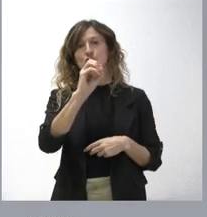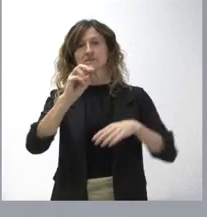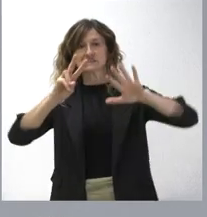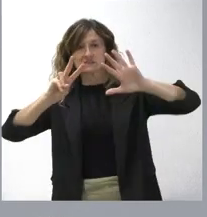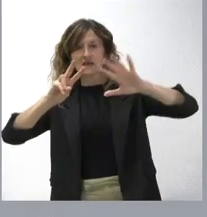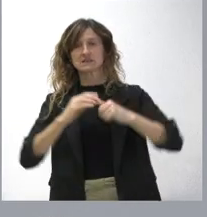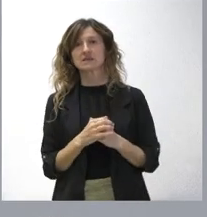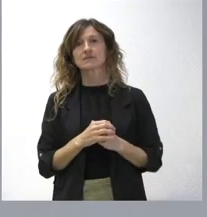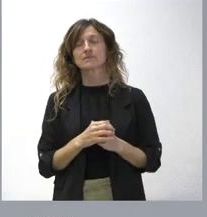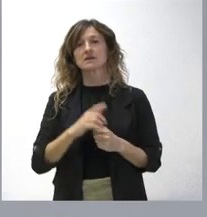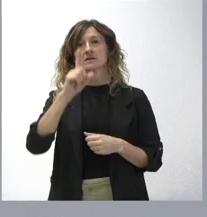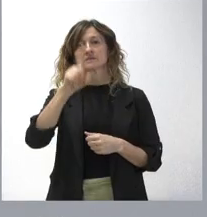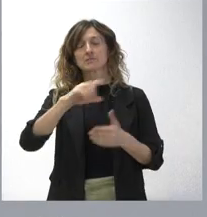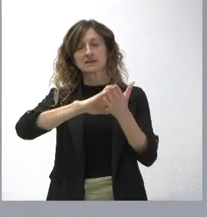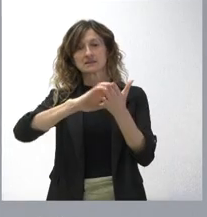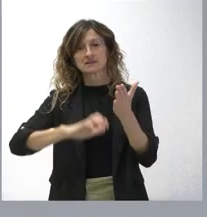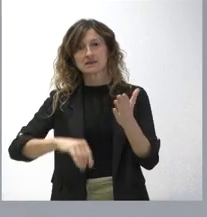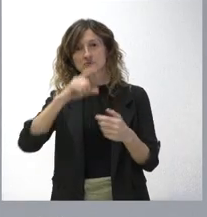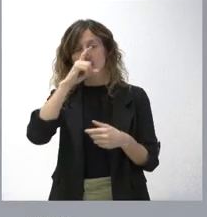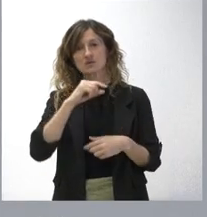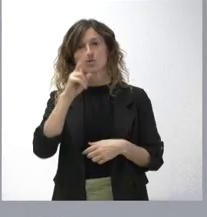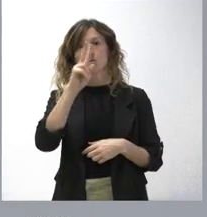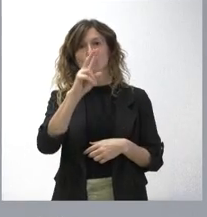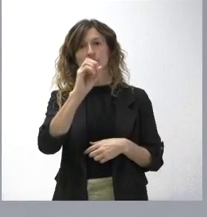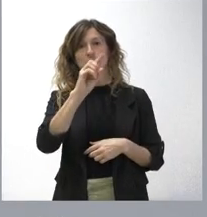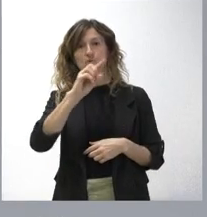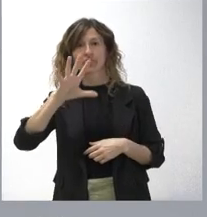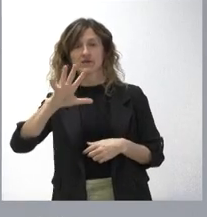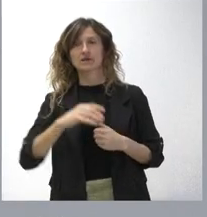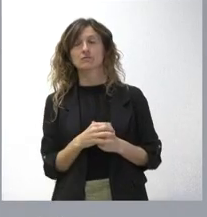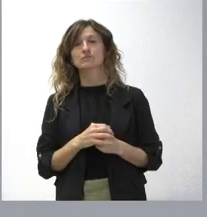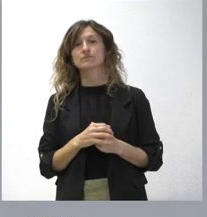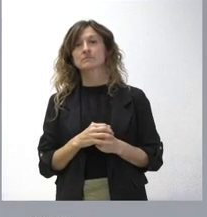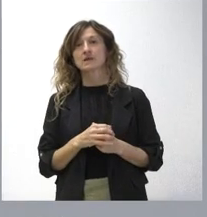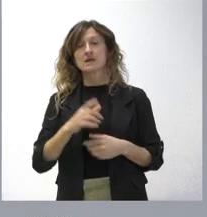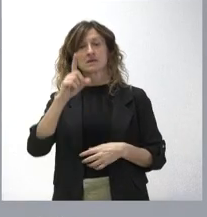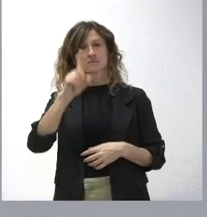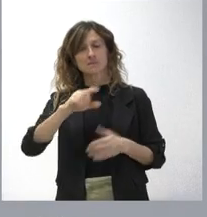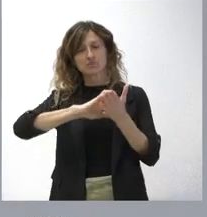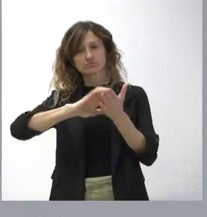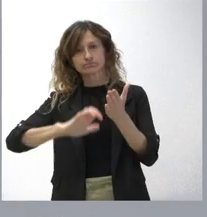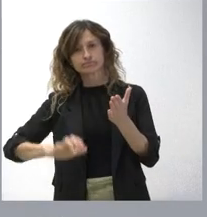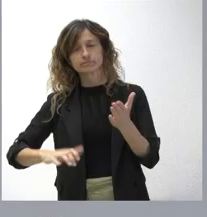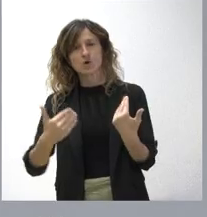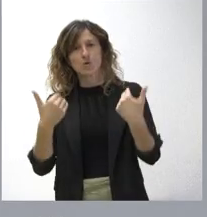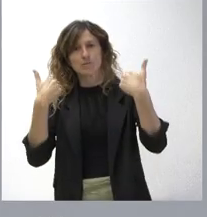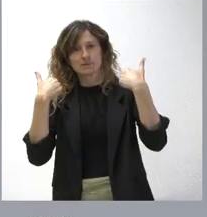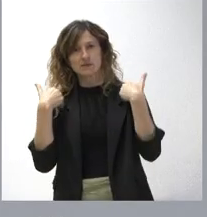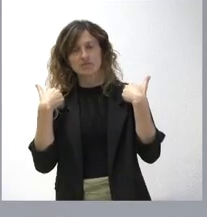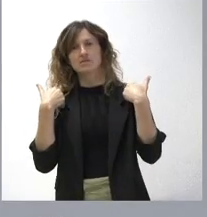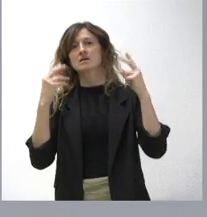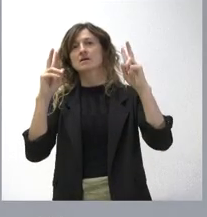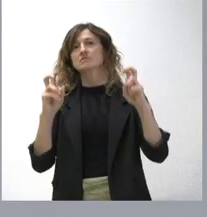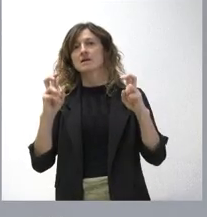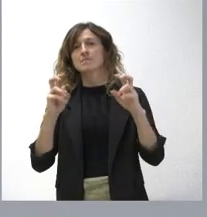Cuenta también con un texto refundido del año 2015. Y también hacemos desarrollo de nuestra competencia exclusiva de